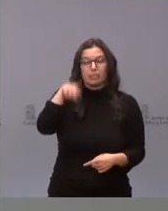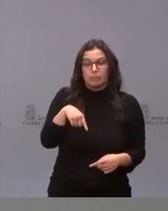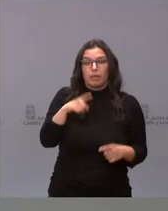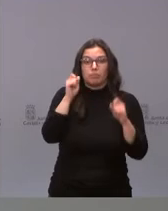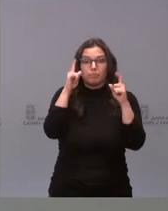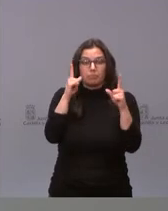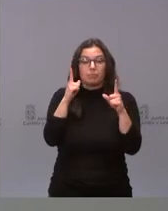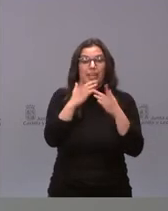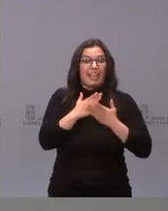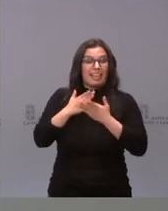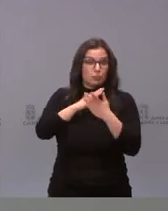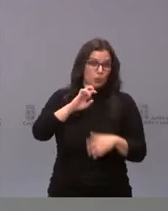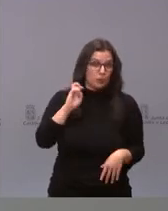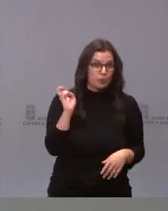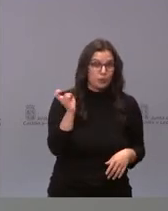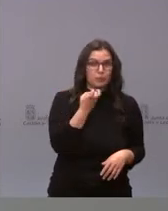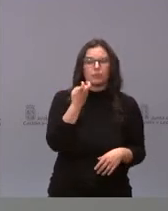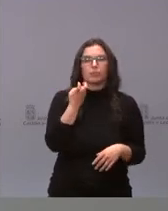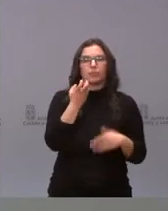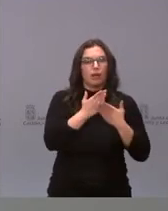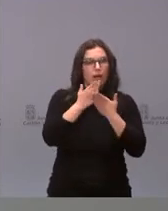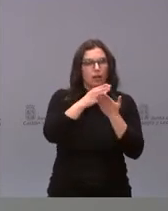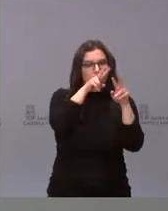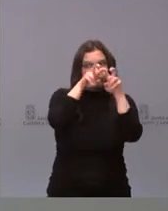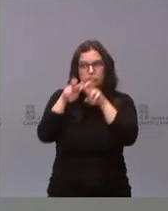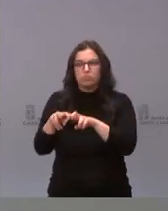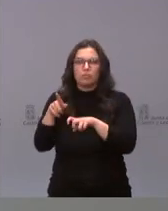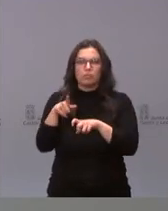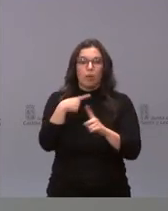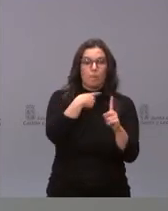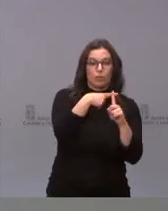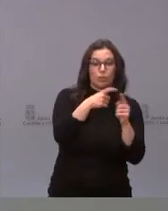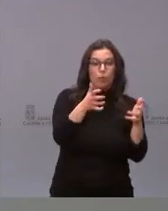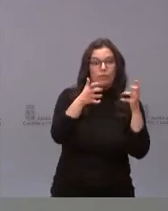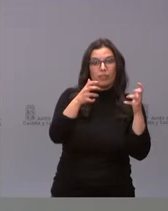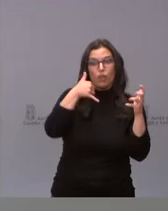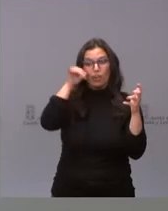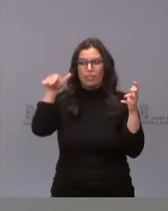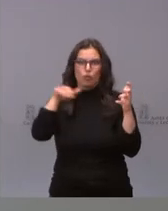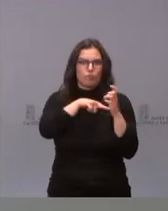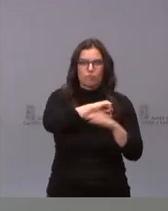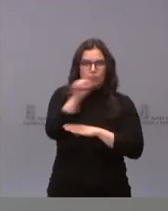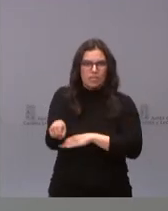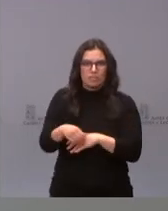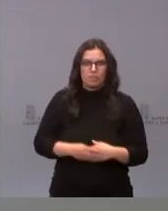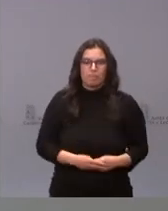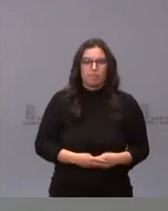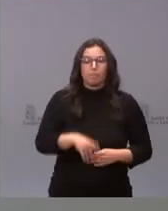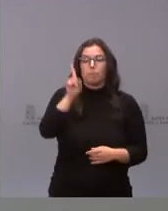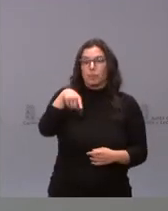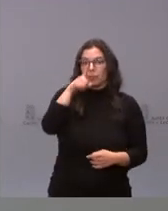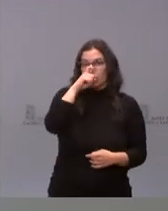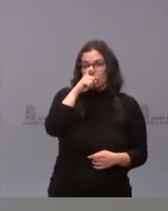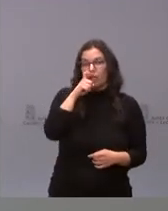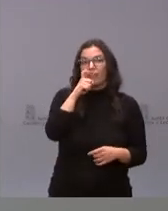con todos los estudios que se están publicando, los beneficios superan con muchísimo los riesgos de la vacuna. Hay que recordar que todas las